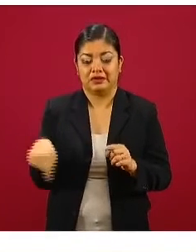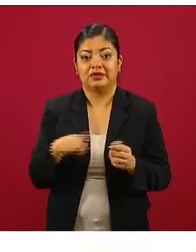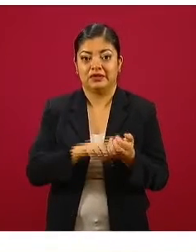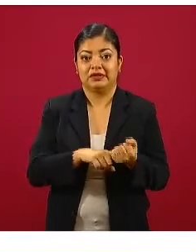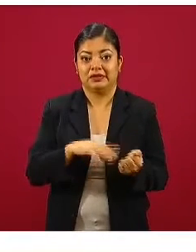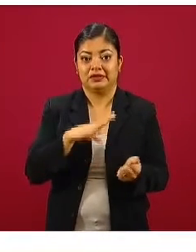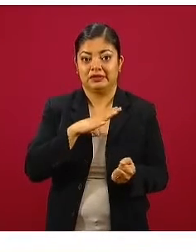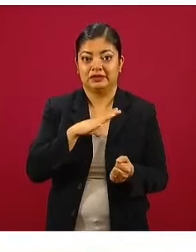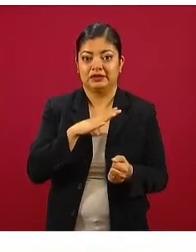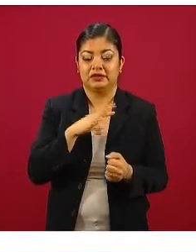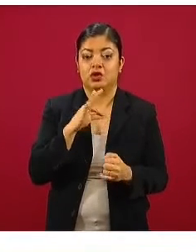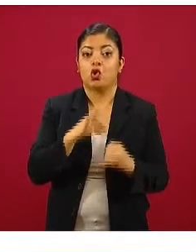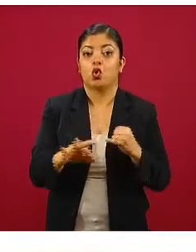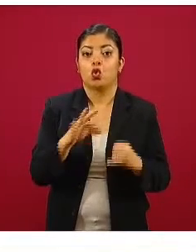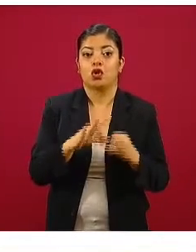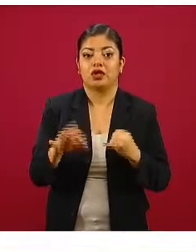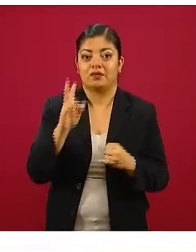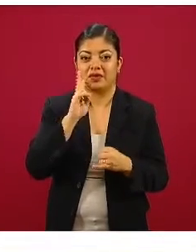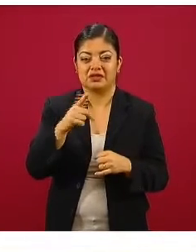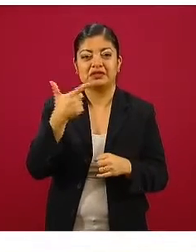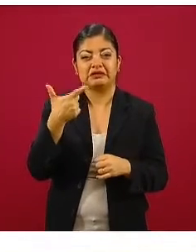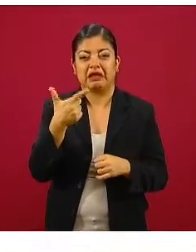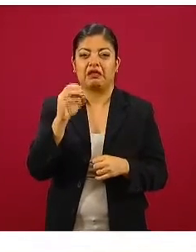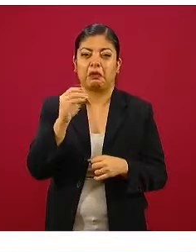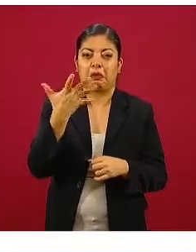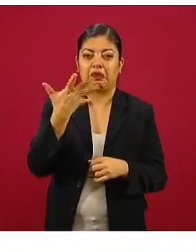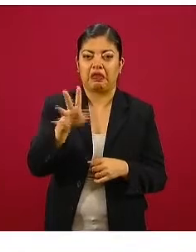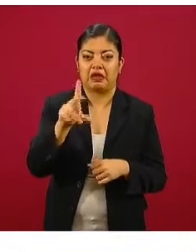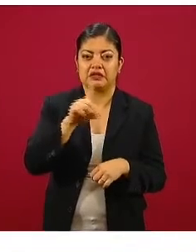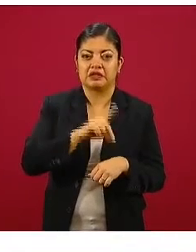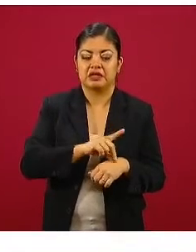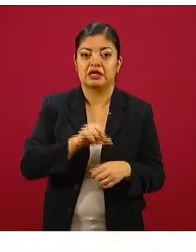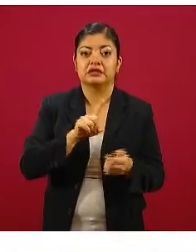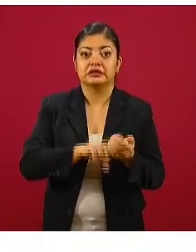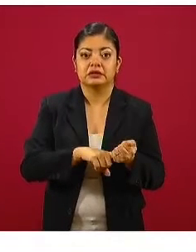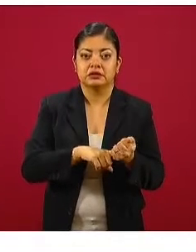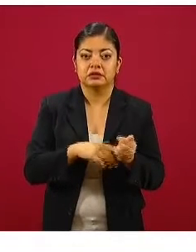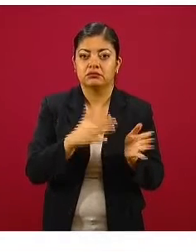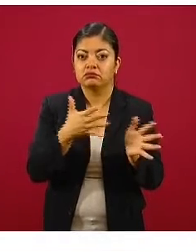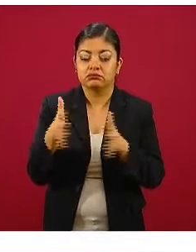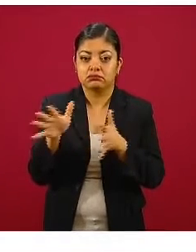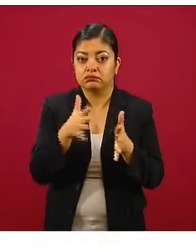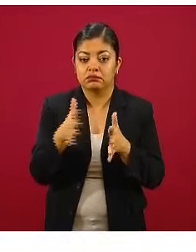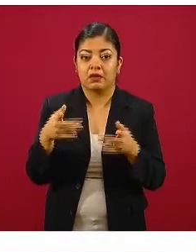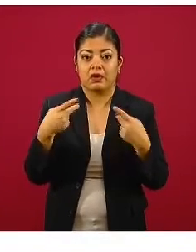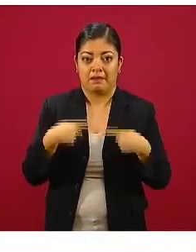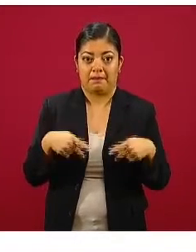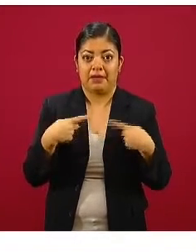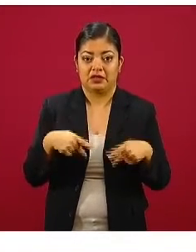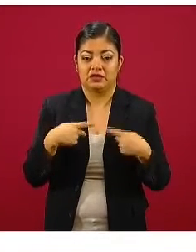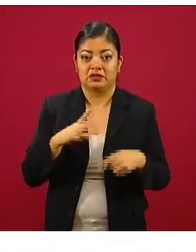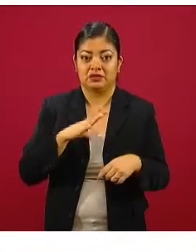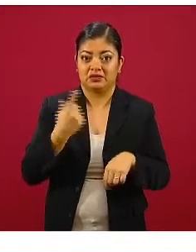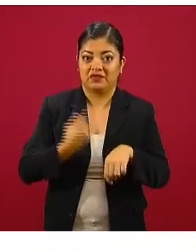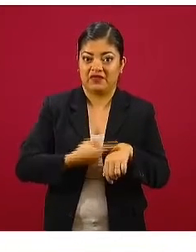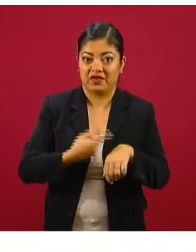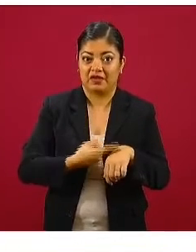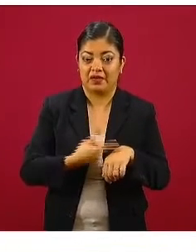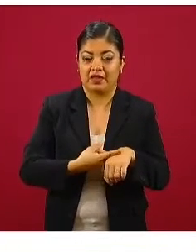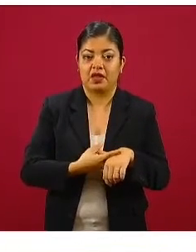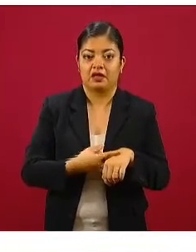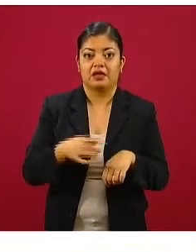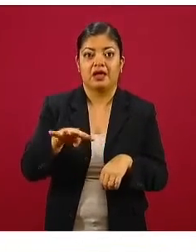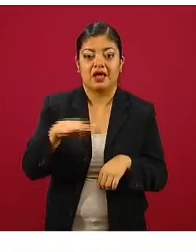largo de los últimos siete o diez días, esta proporción de personas con enfermedad activa